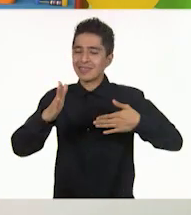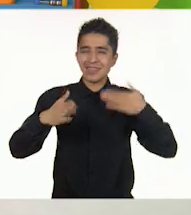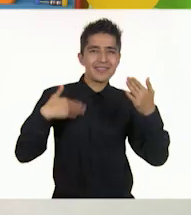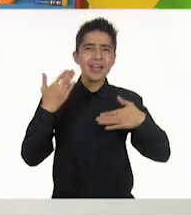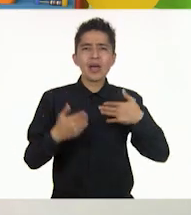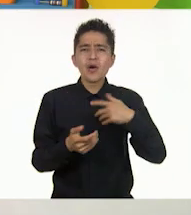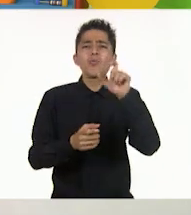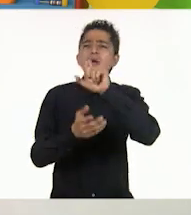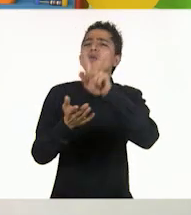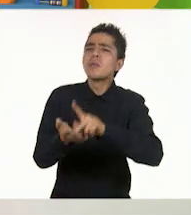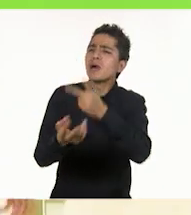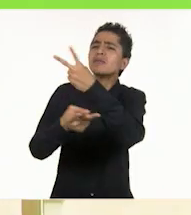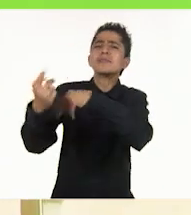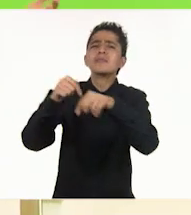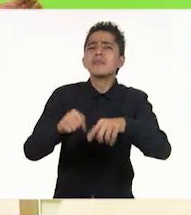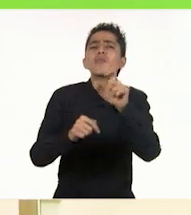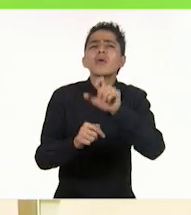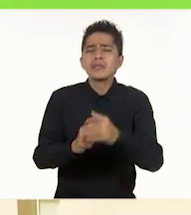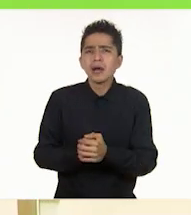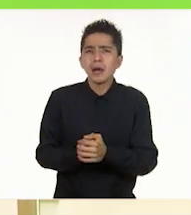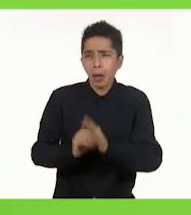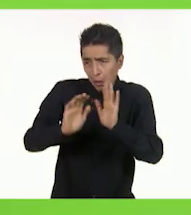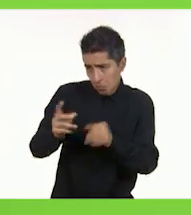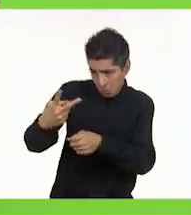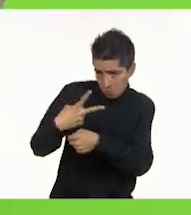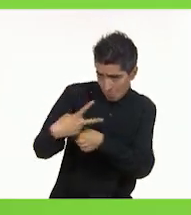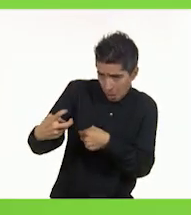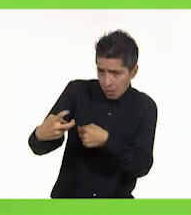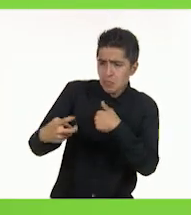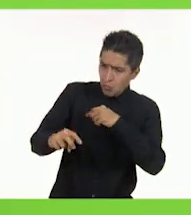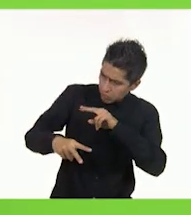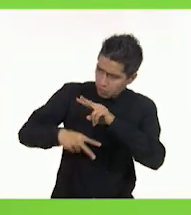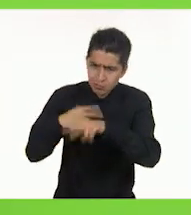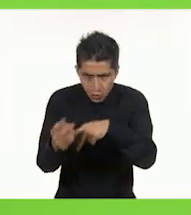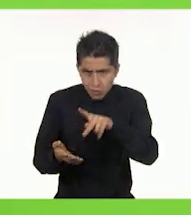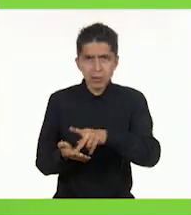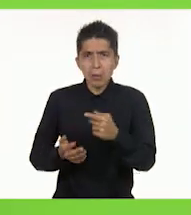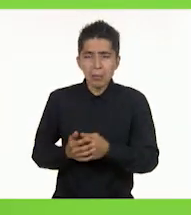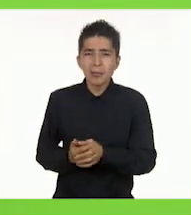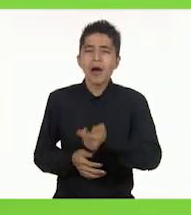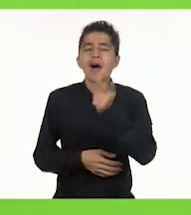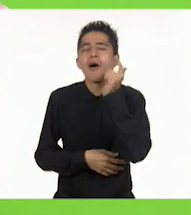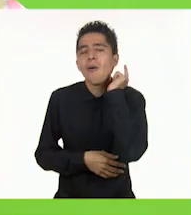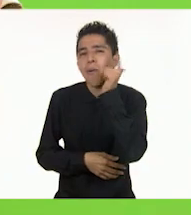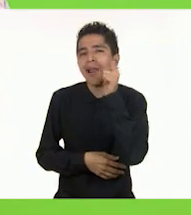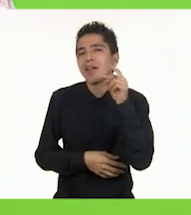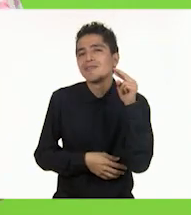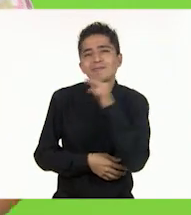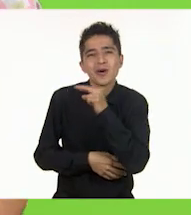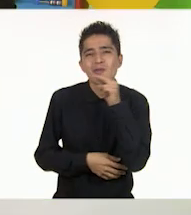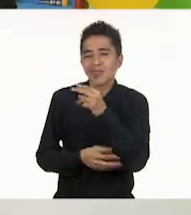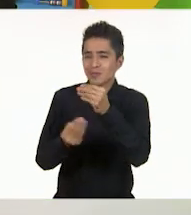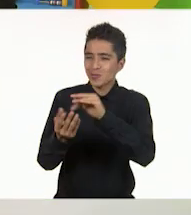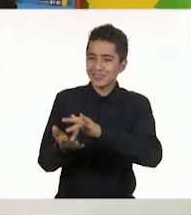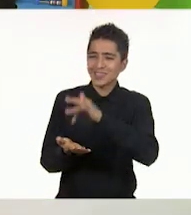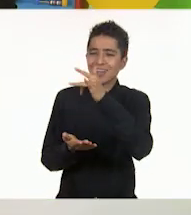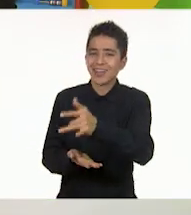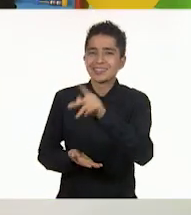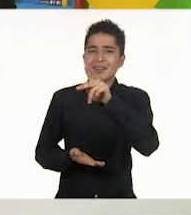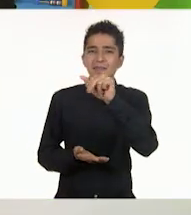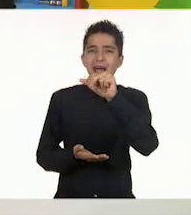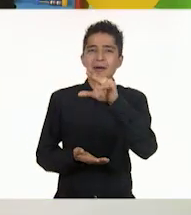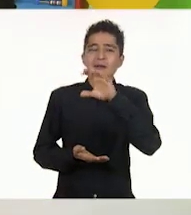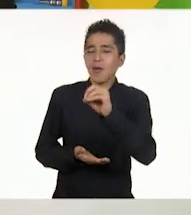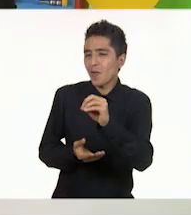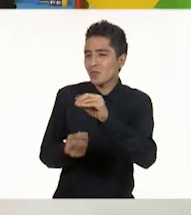¿Cuándo vuelves a venir? Cuando me inviten, aquí estoy. ¡Eh! Ojalá que sea muy pronto. Muchas gracias, Pablo. ¡Hasta